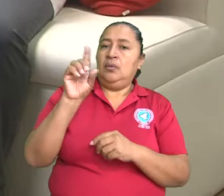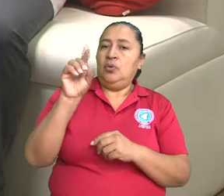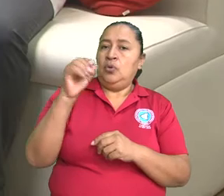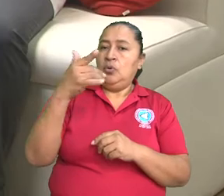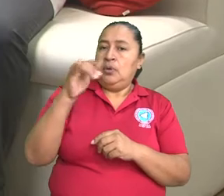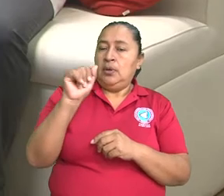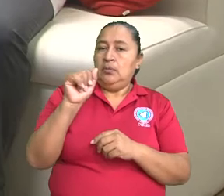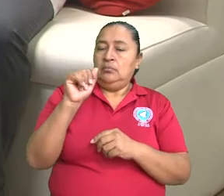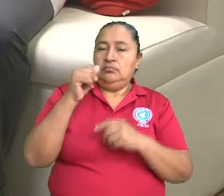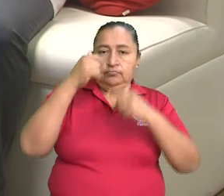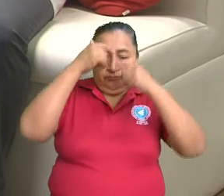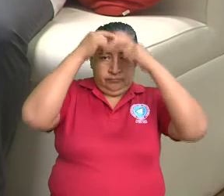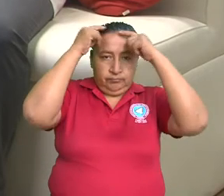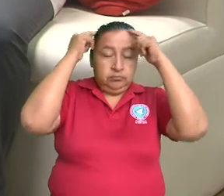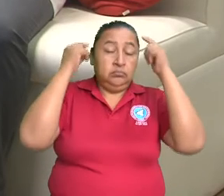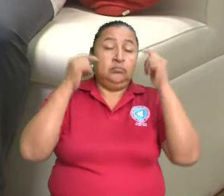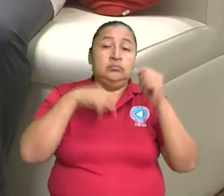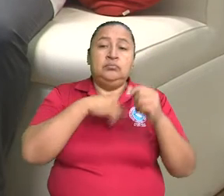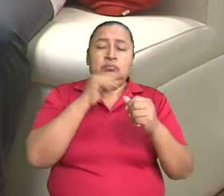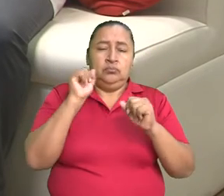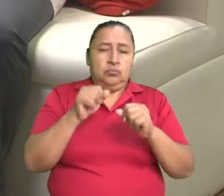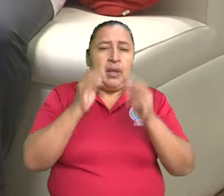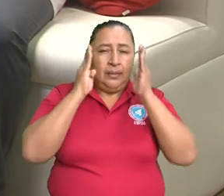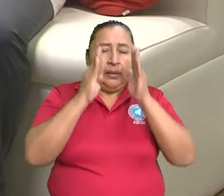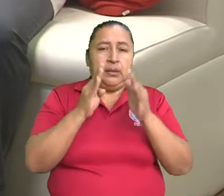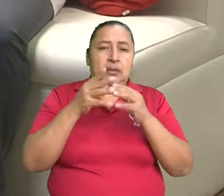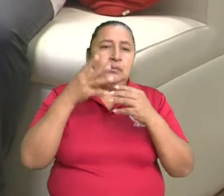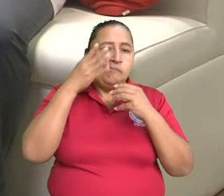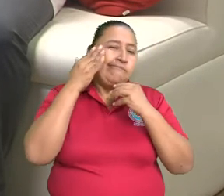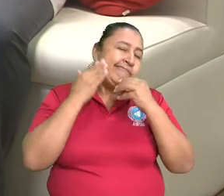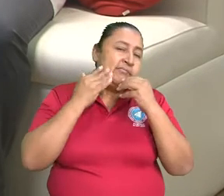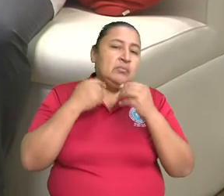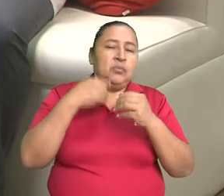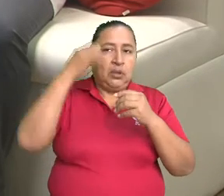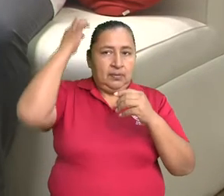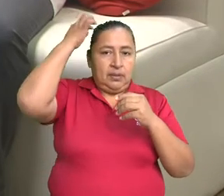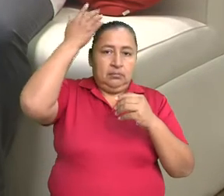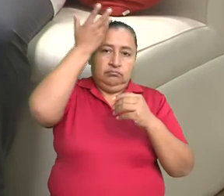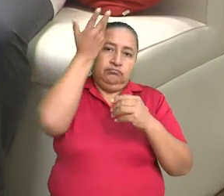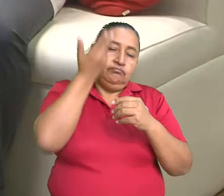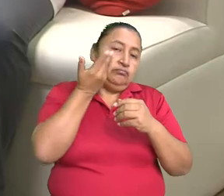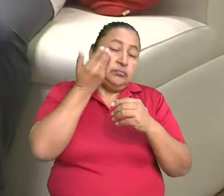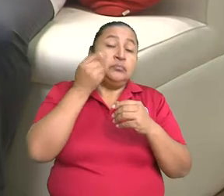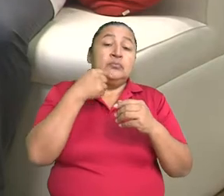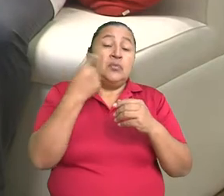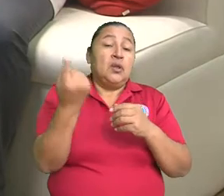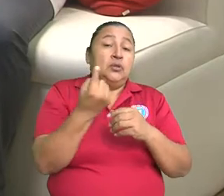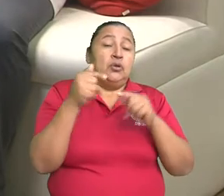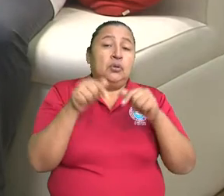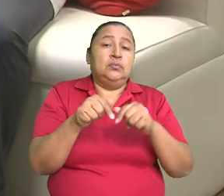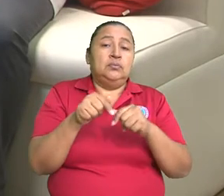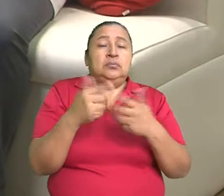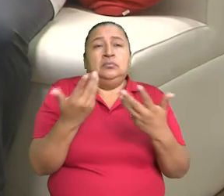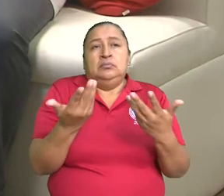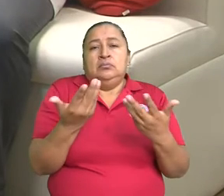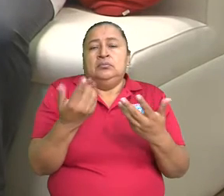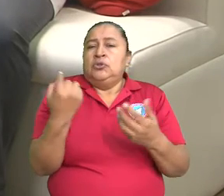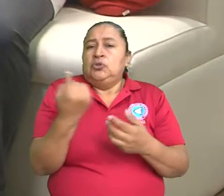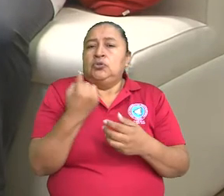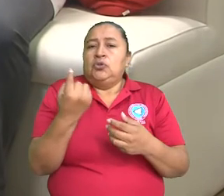es parte de la medicina que puede atender la parálisis, porque viene del cerebro. O sea, no solamente el